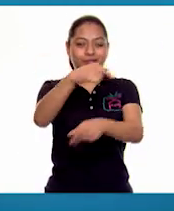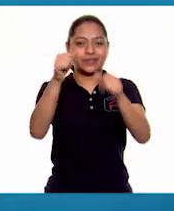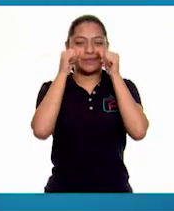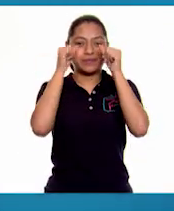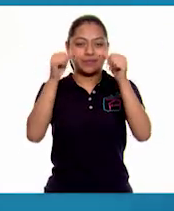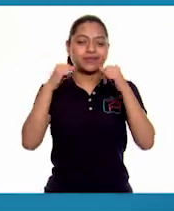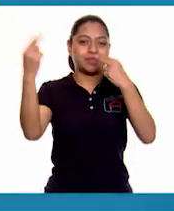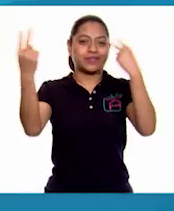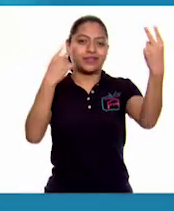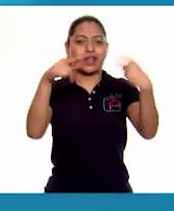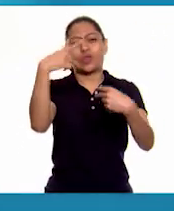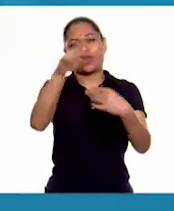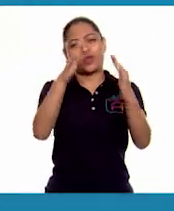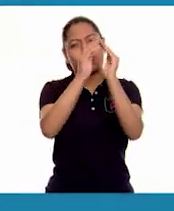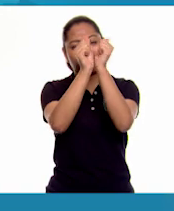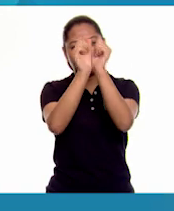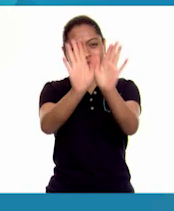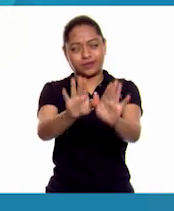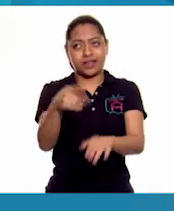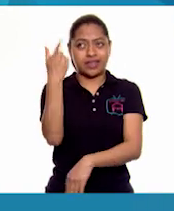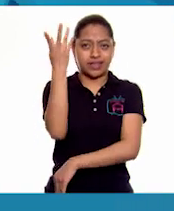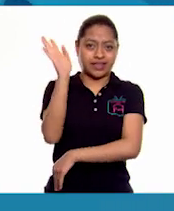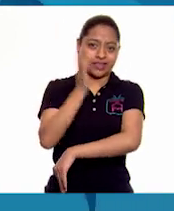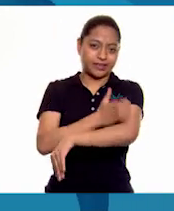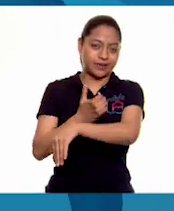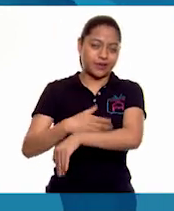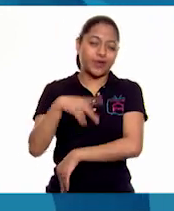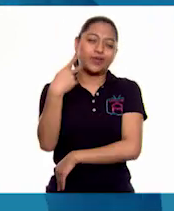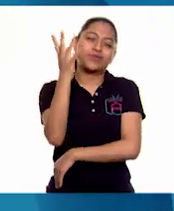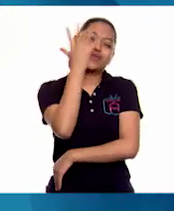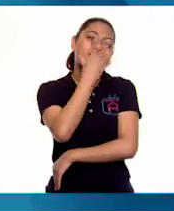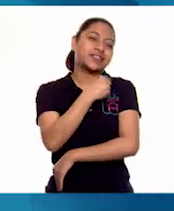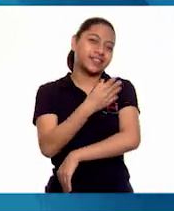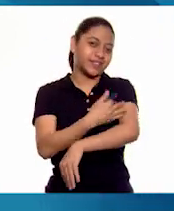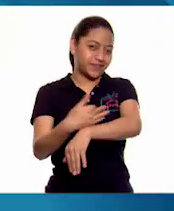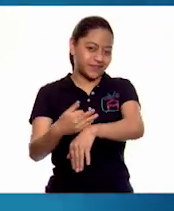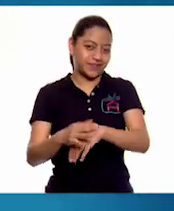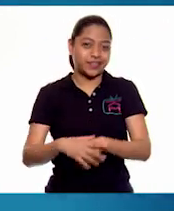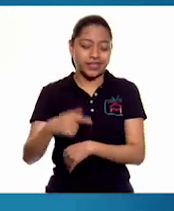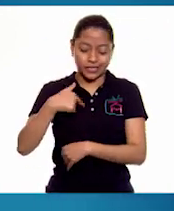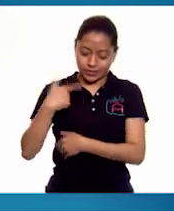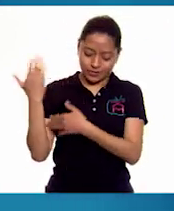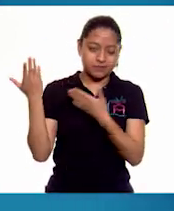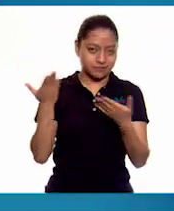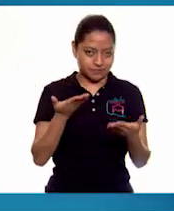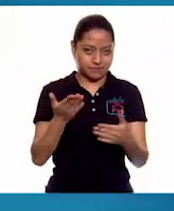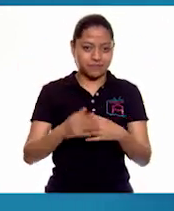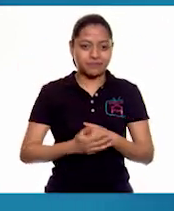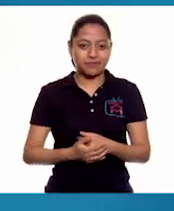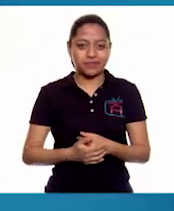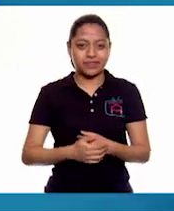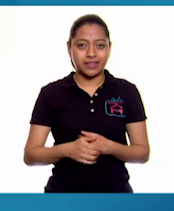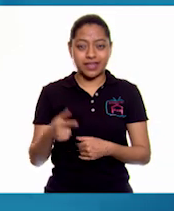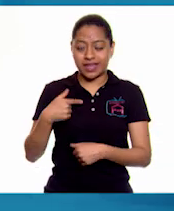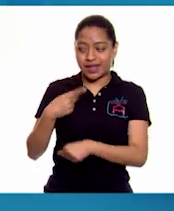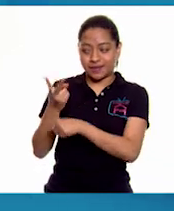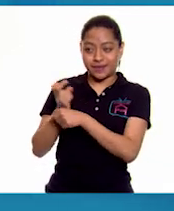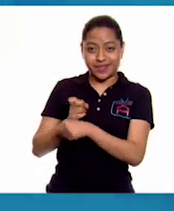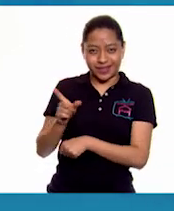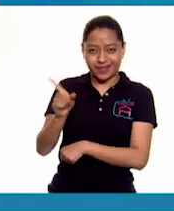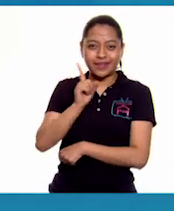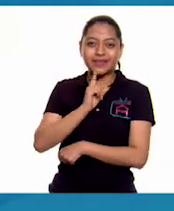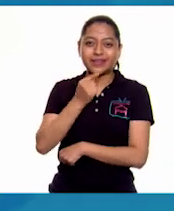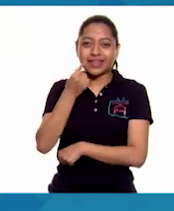desde sus hogares, acompañados de sus bellas familias. Pues yo estoy aquí, invitada por Alejandra,